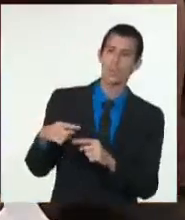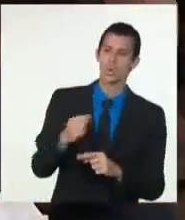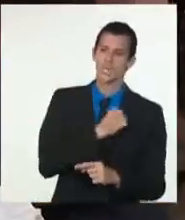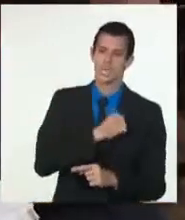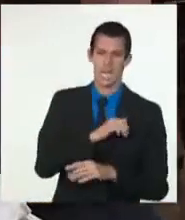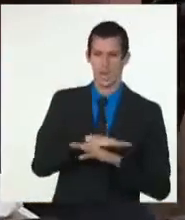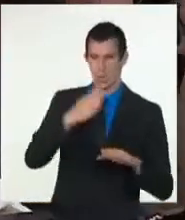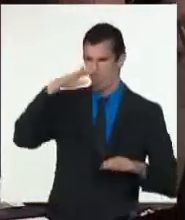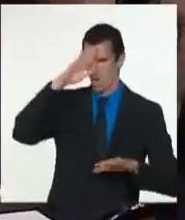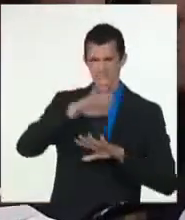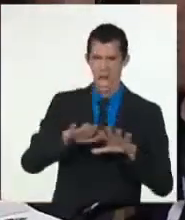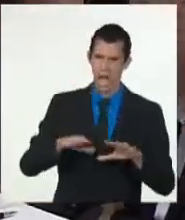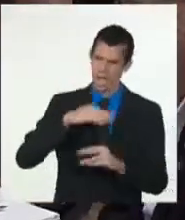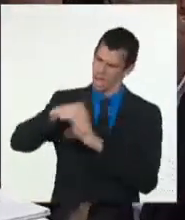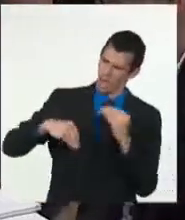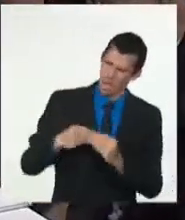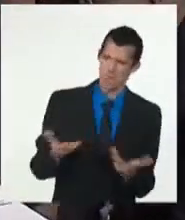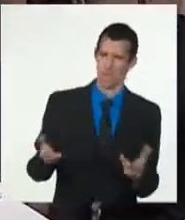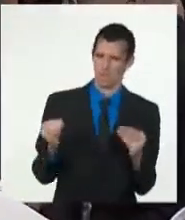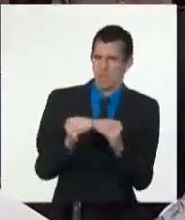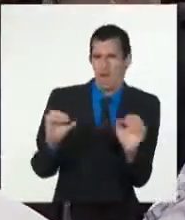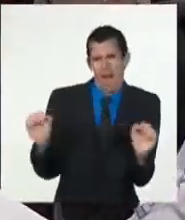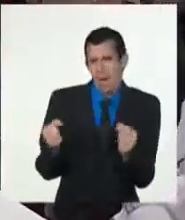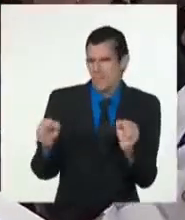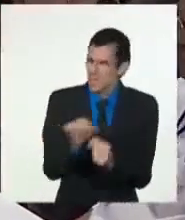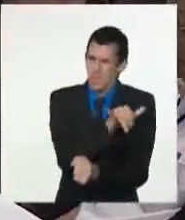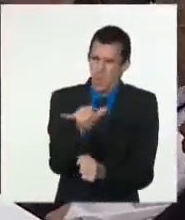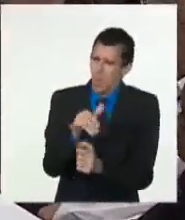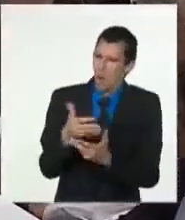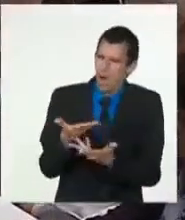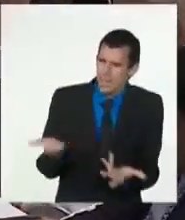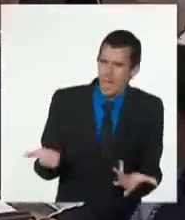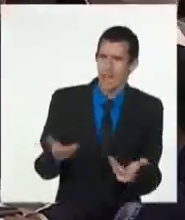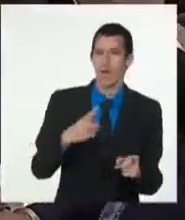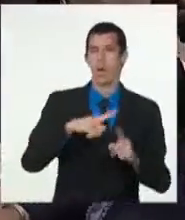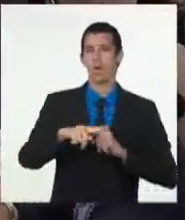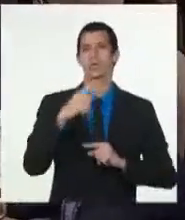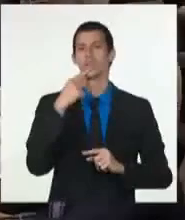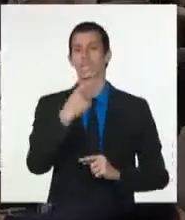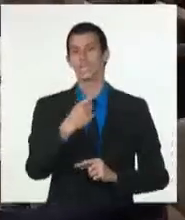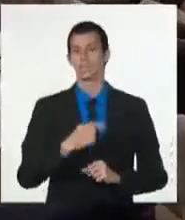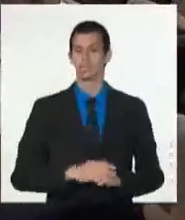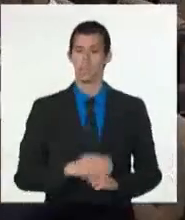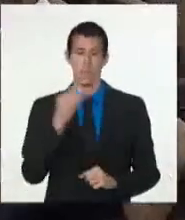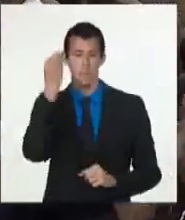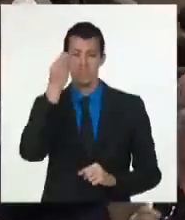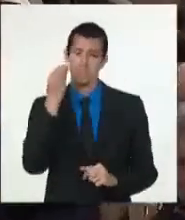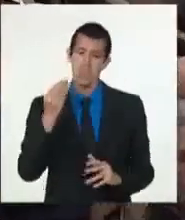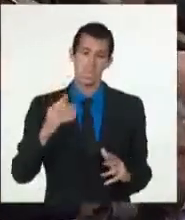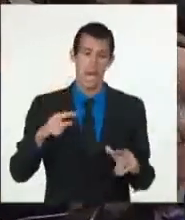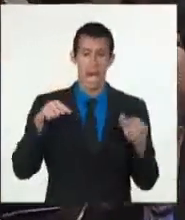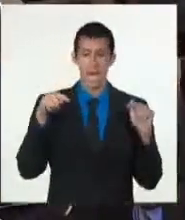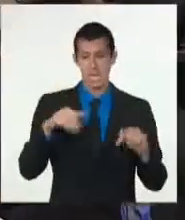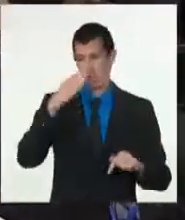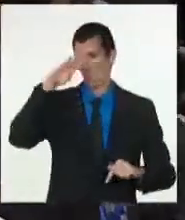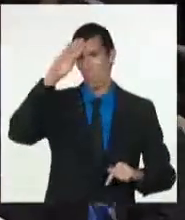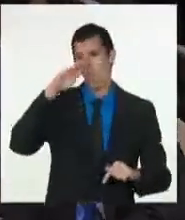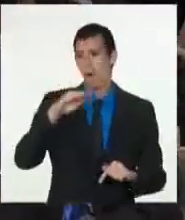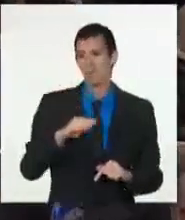también desde una supuesta izquierda, demonizando cualquier espacio al mercado. Como siempre,